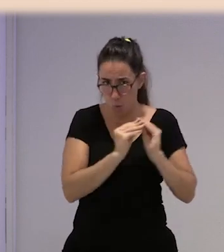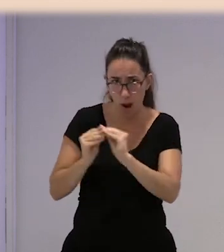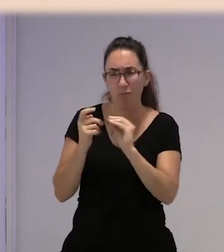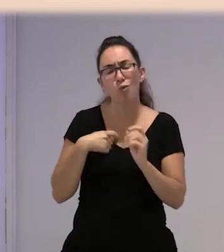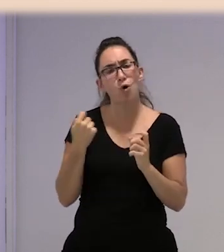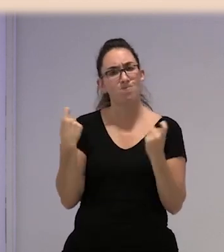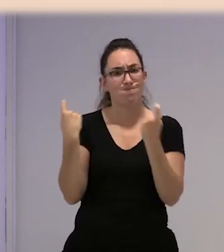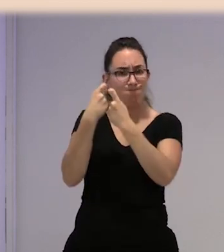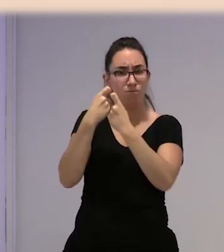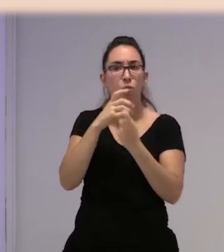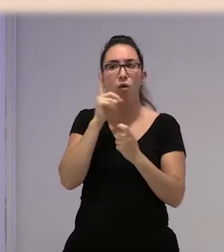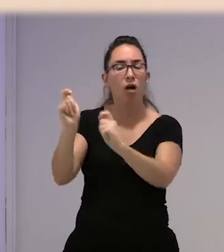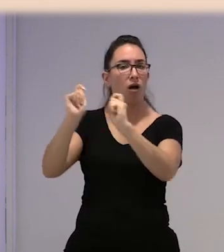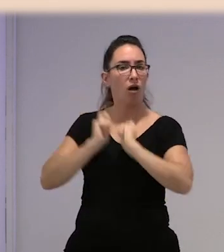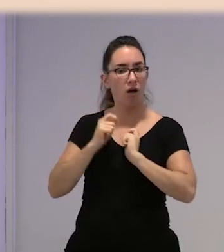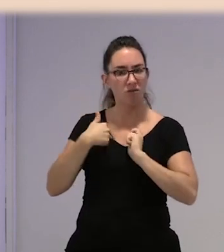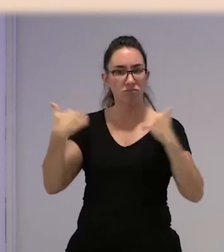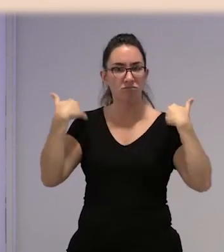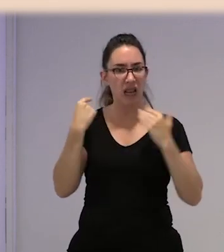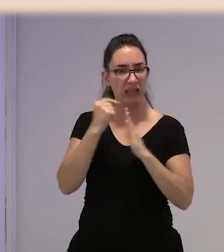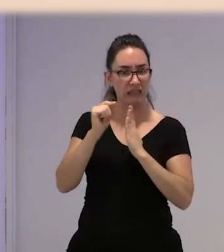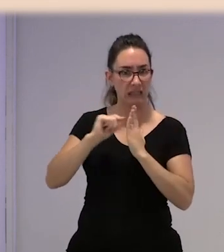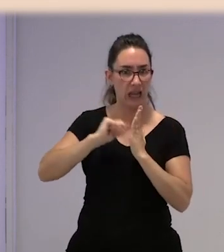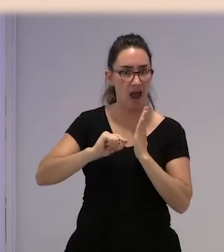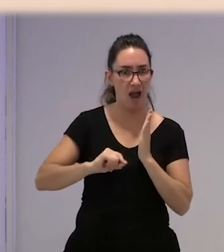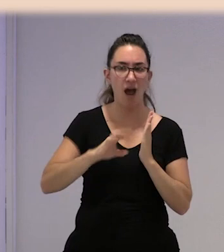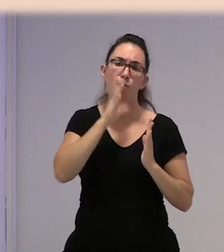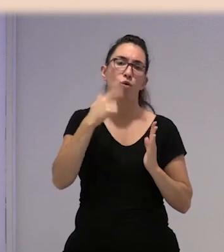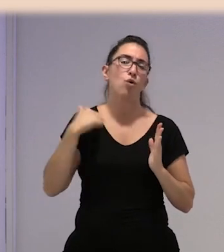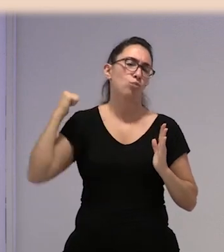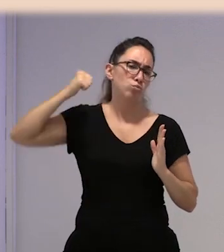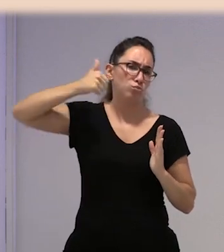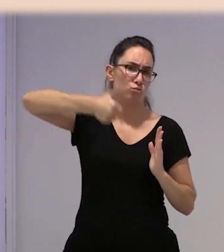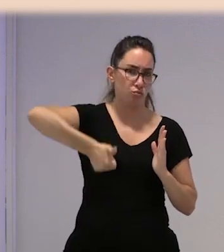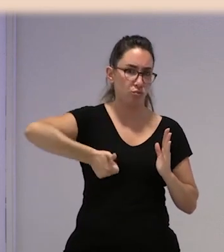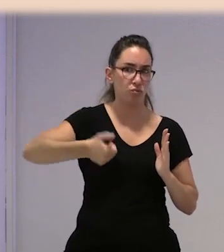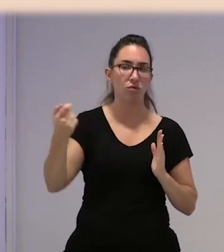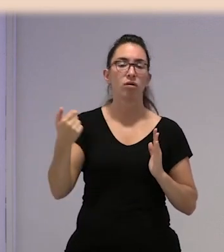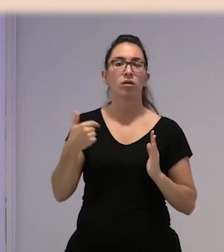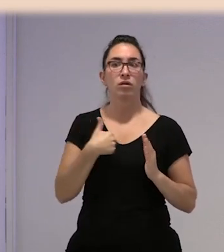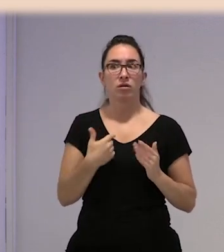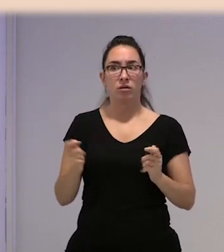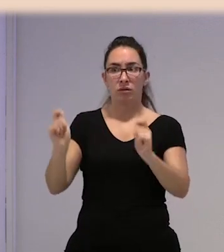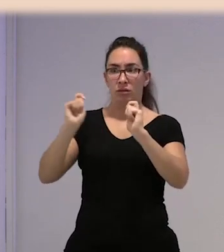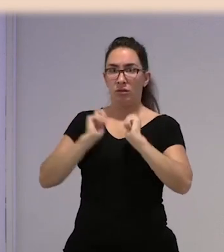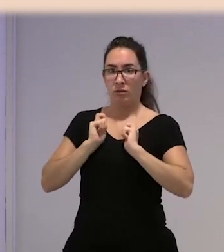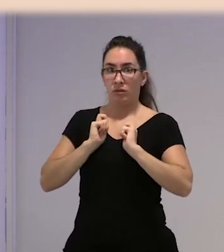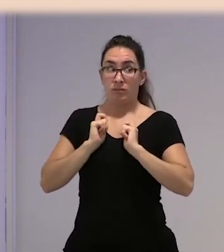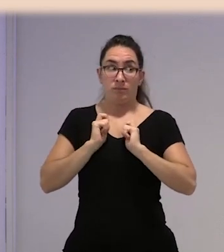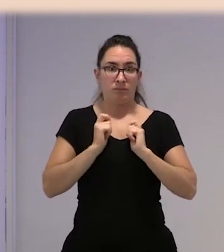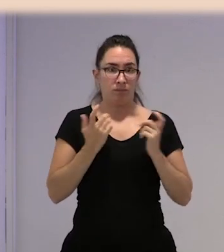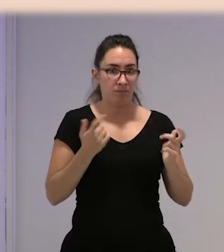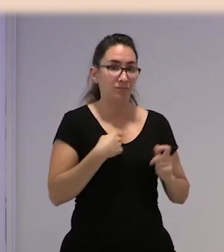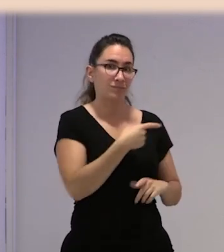mí es que me pusieron de listera porque llevaba allí muchos años desde a lo primero, ¿no? Y a ellas, pues como se les da también,